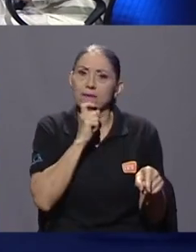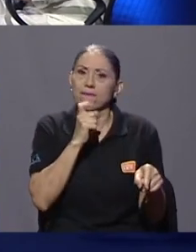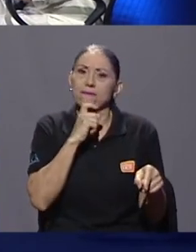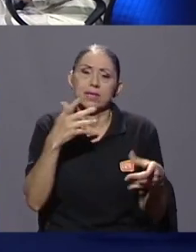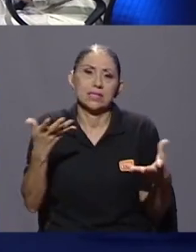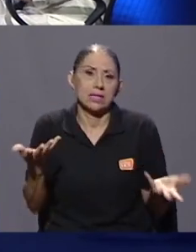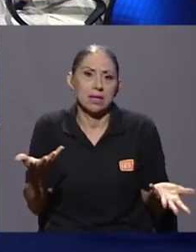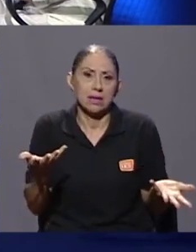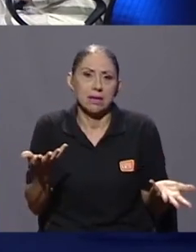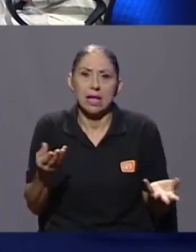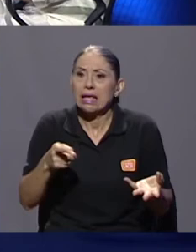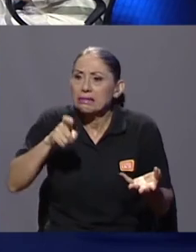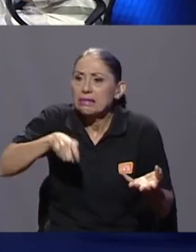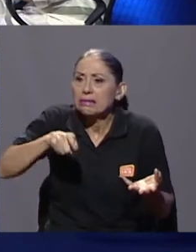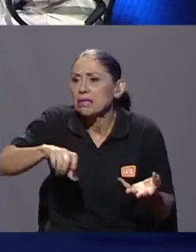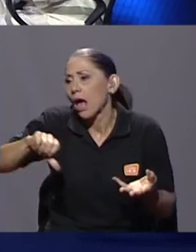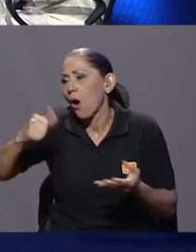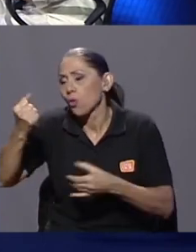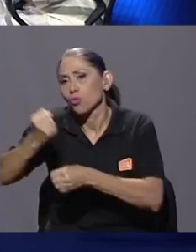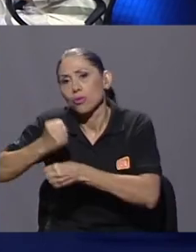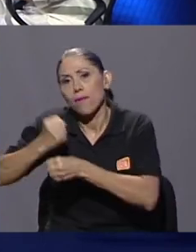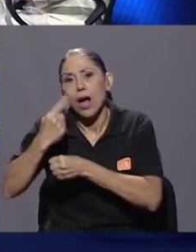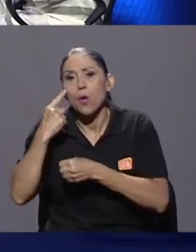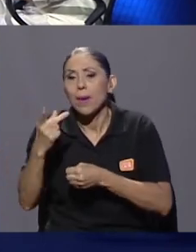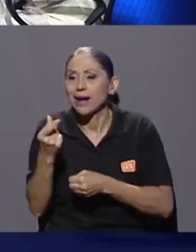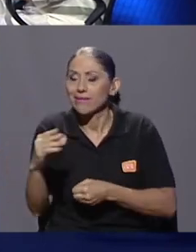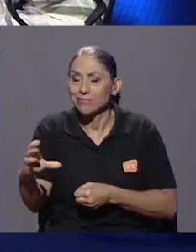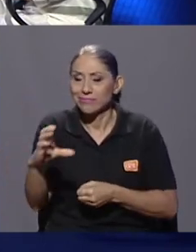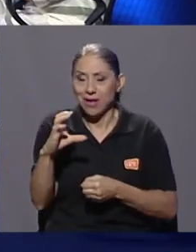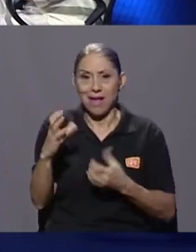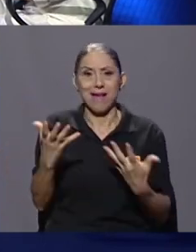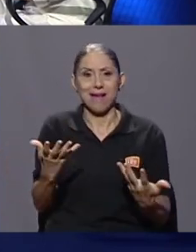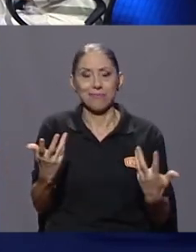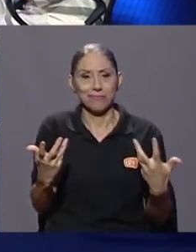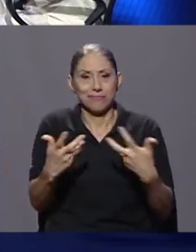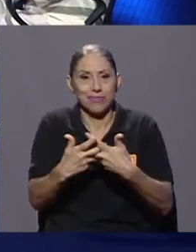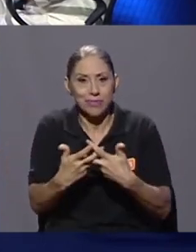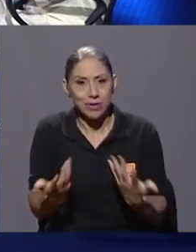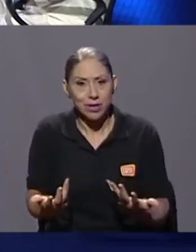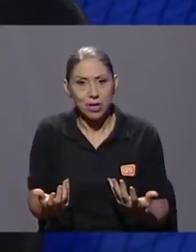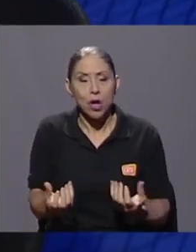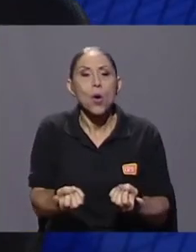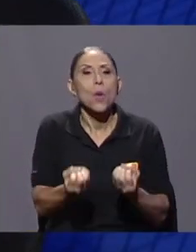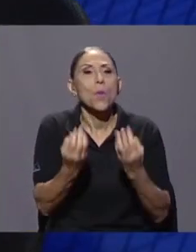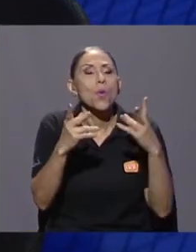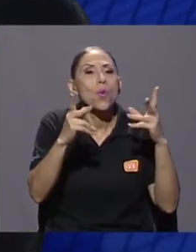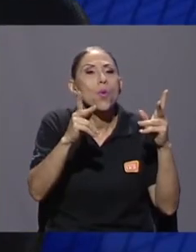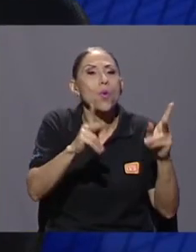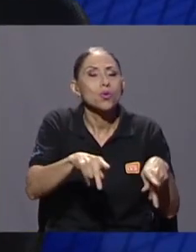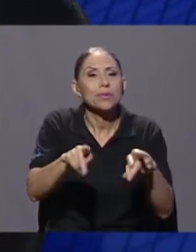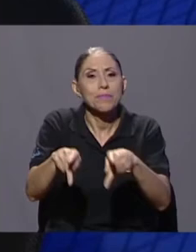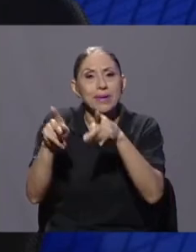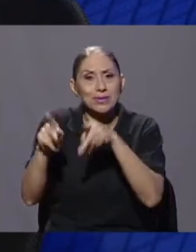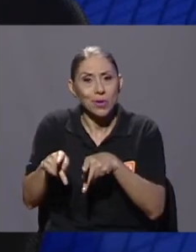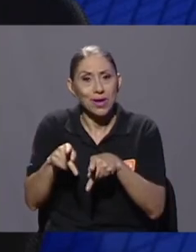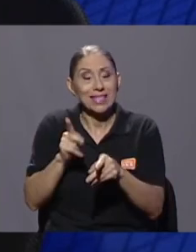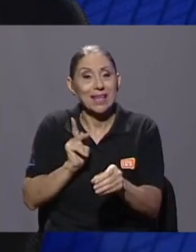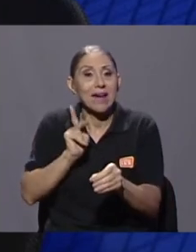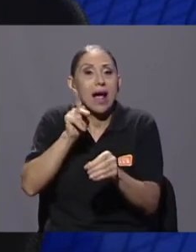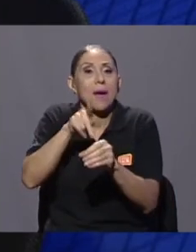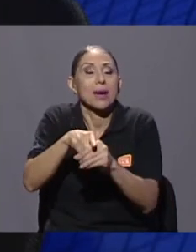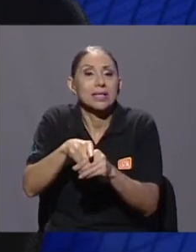complejo, generalmente tienes que tener otro trabajo, y esas condiciones hacen que muchas de las personas que van a participar de